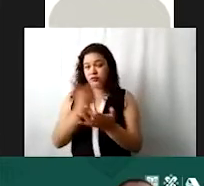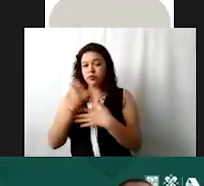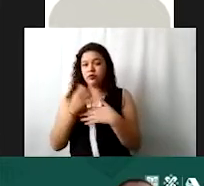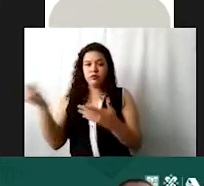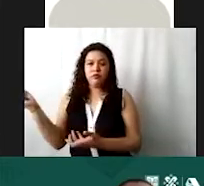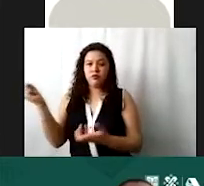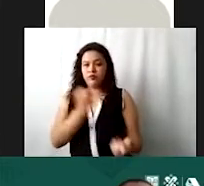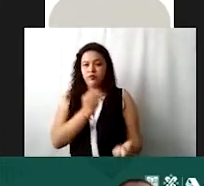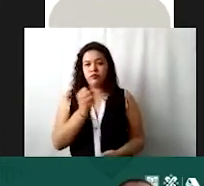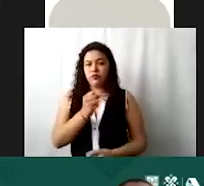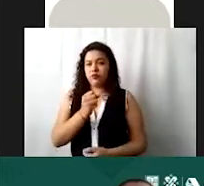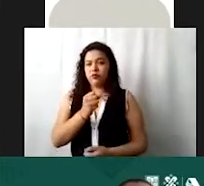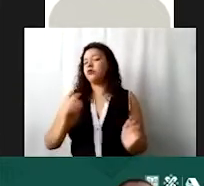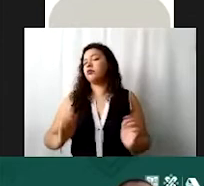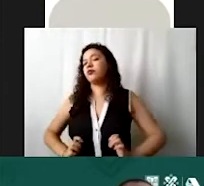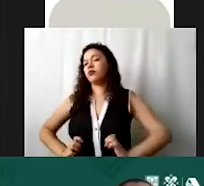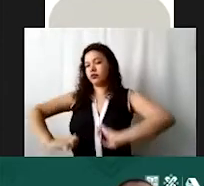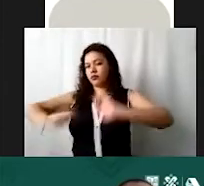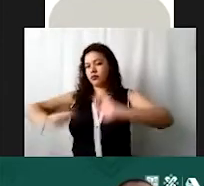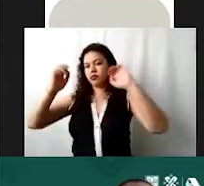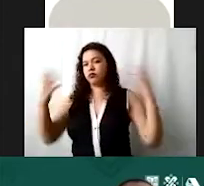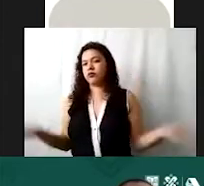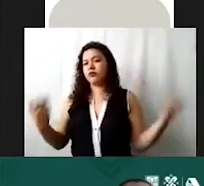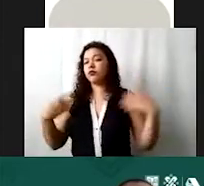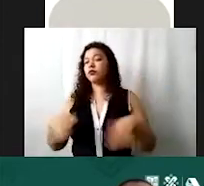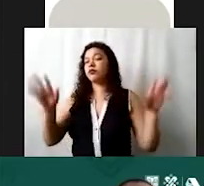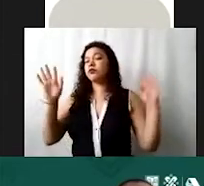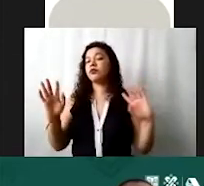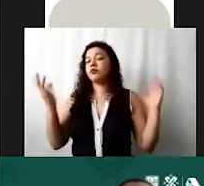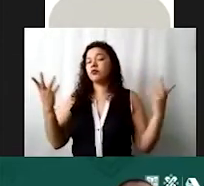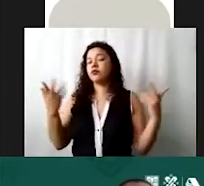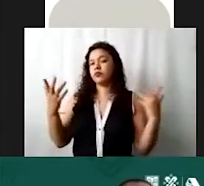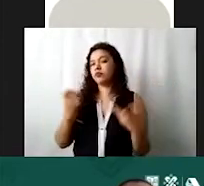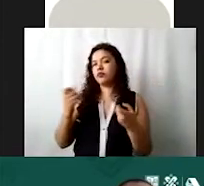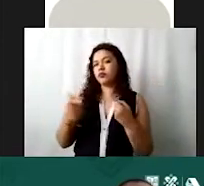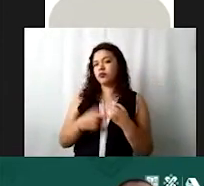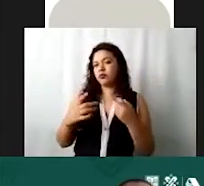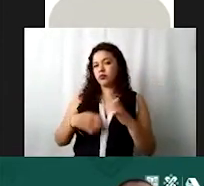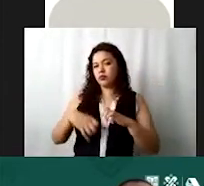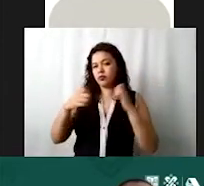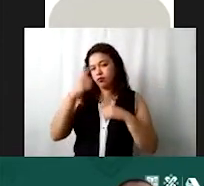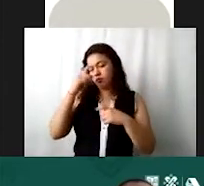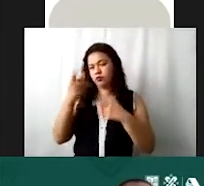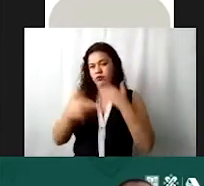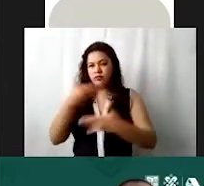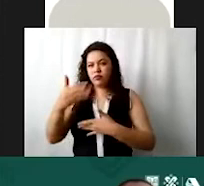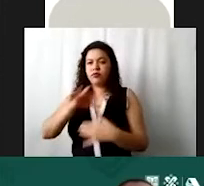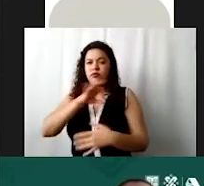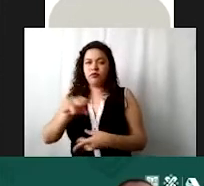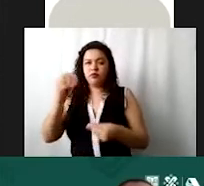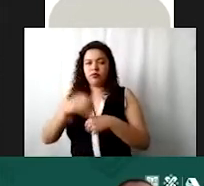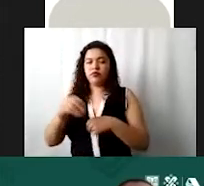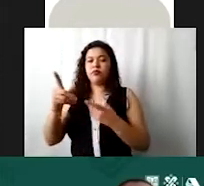un ejemplo de edificios, que suponiendo que ustedes van a comprar un inmueble para prestar su servicio asistencial. Entonces,